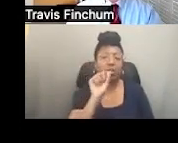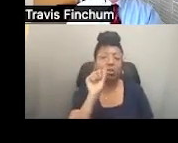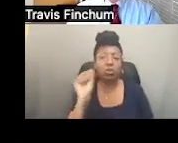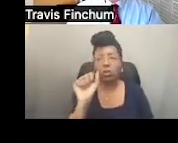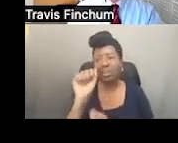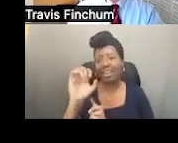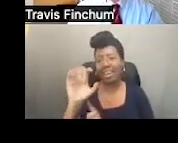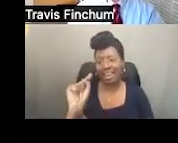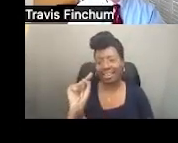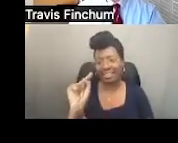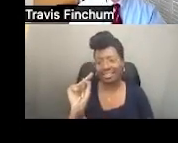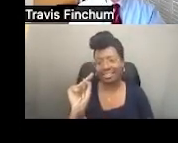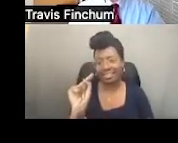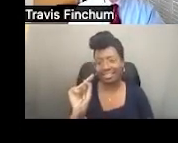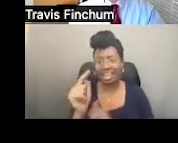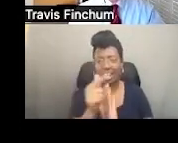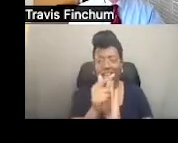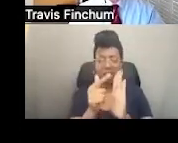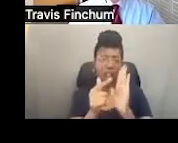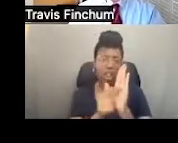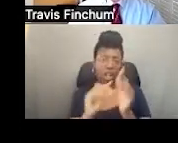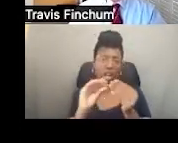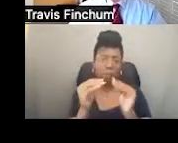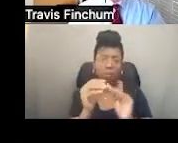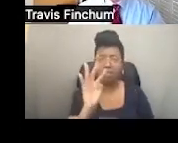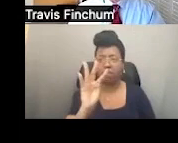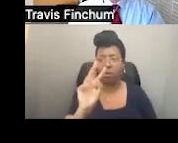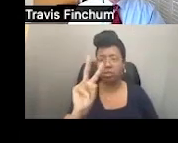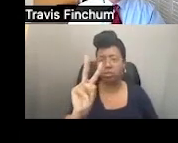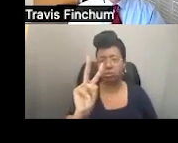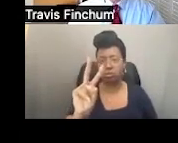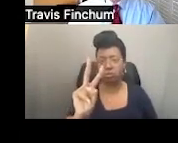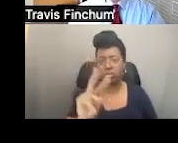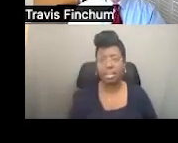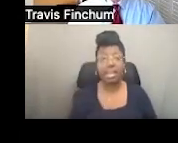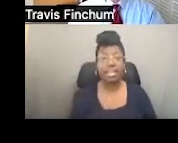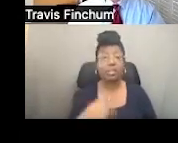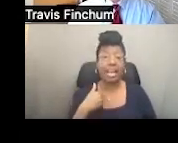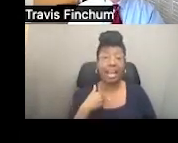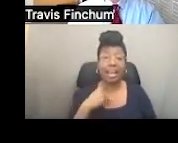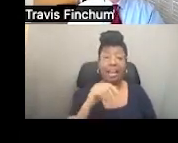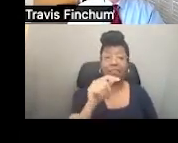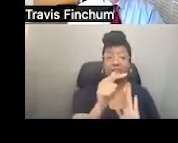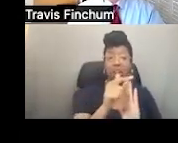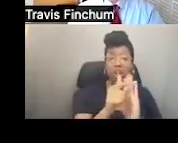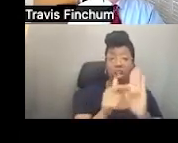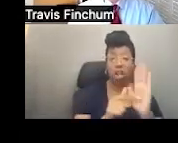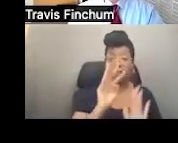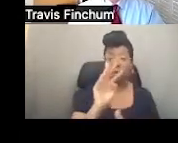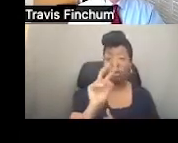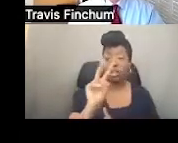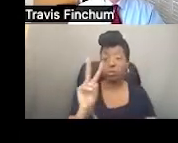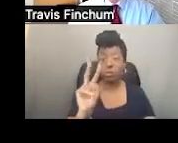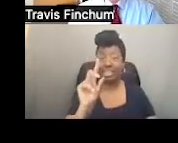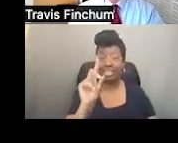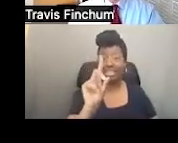en el acta de seguro social. Estamos hablando acerca del código de Estados Unidos 42. Tenemos D4A,